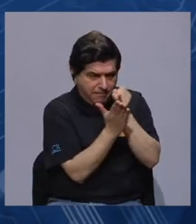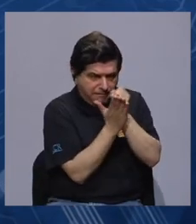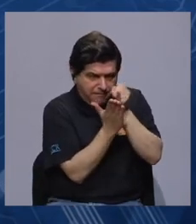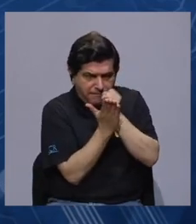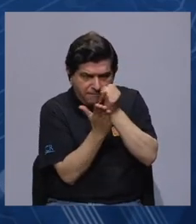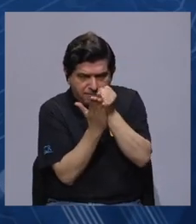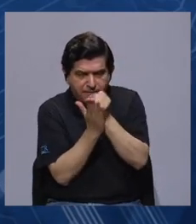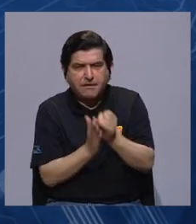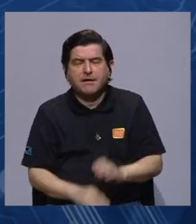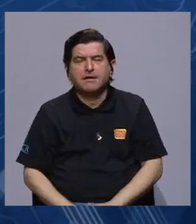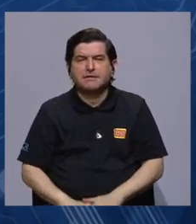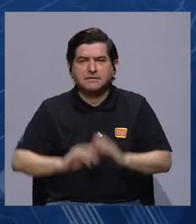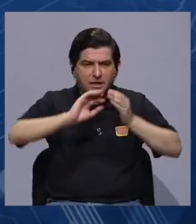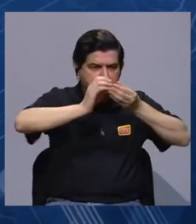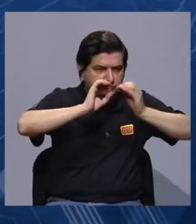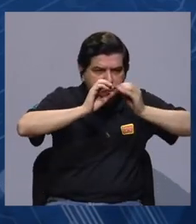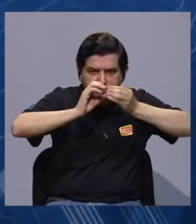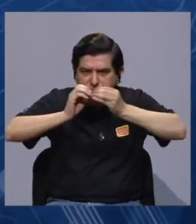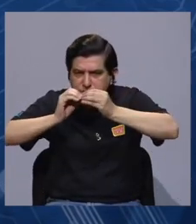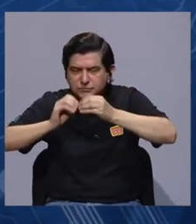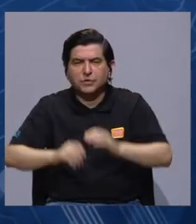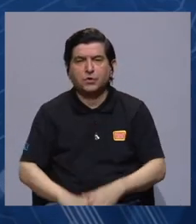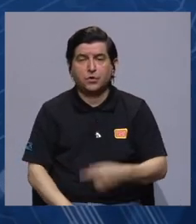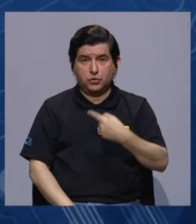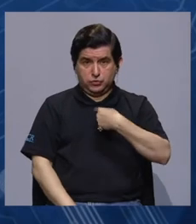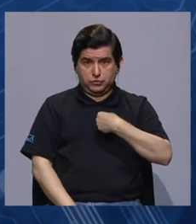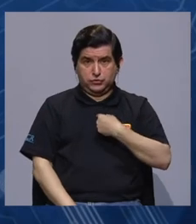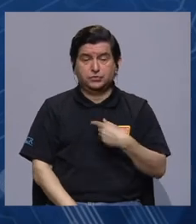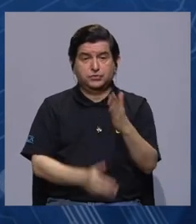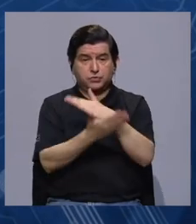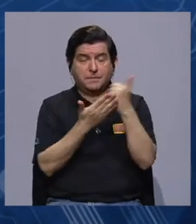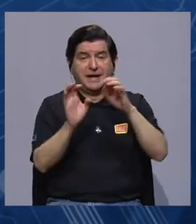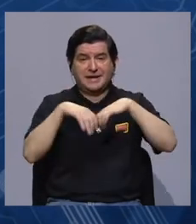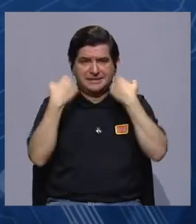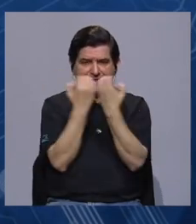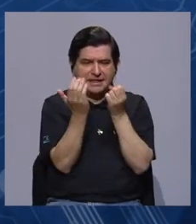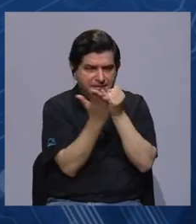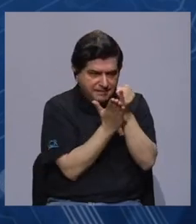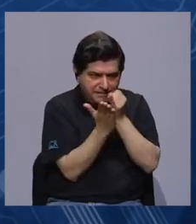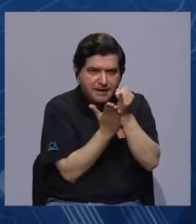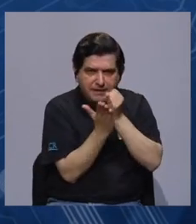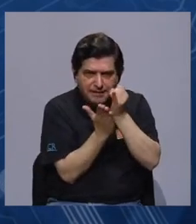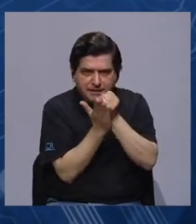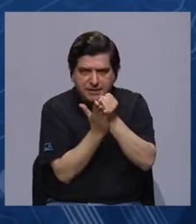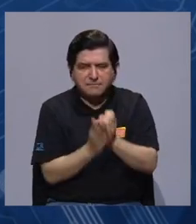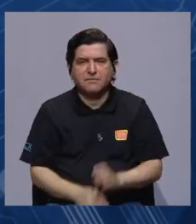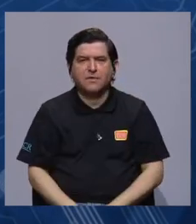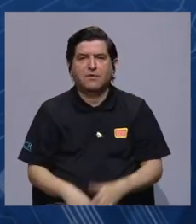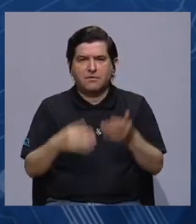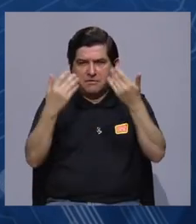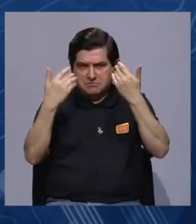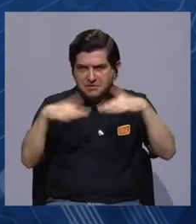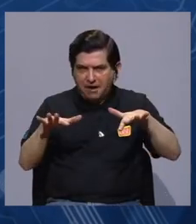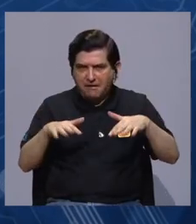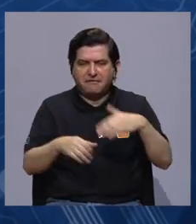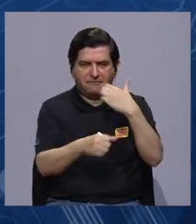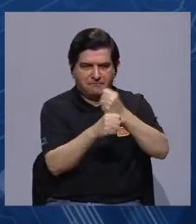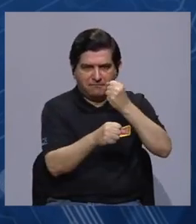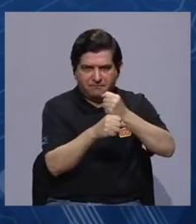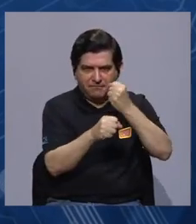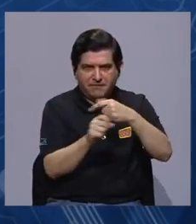investigación, de los datos. Bueno, yo soy parte de un equipo de investigación. Hemos venido